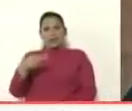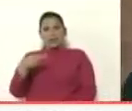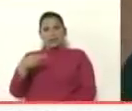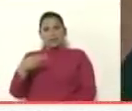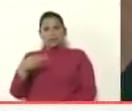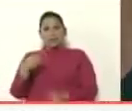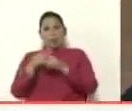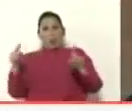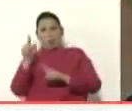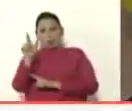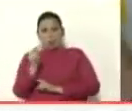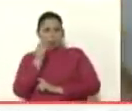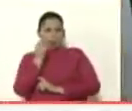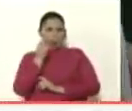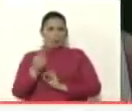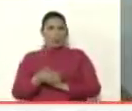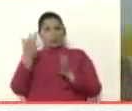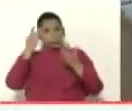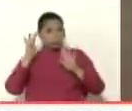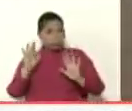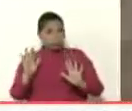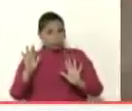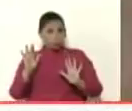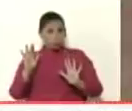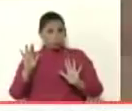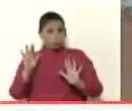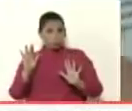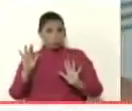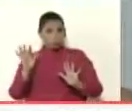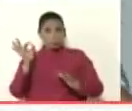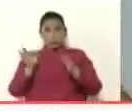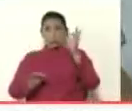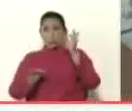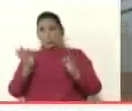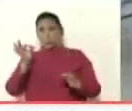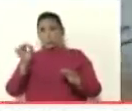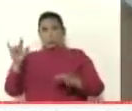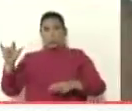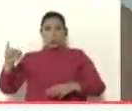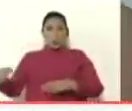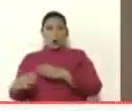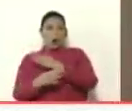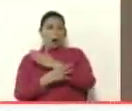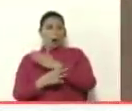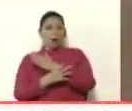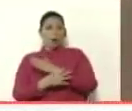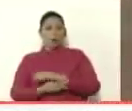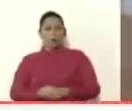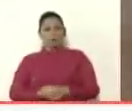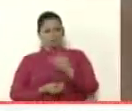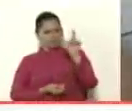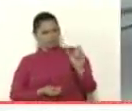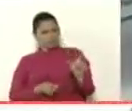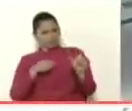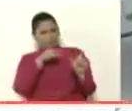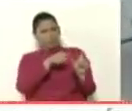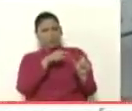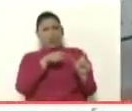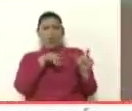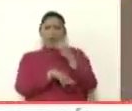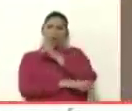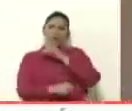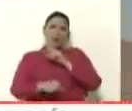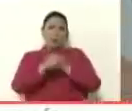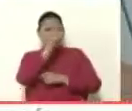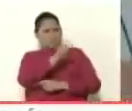Hernández supuesto procurador de Guaidó o sea lo que pone de procurador a un delincuente a un ladrón